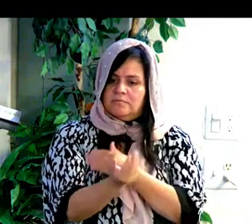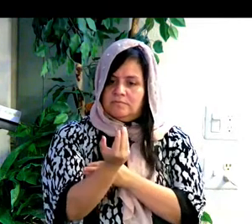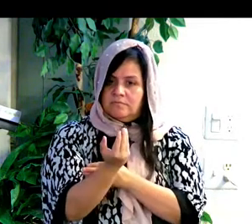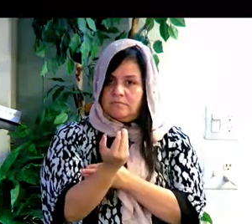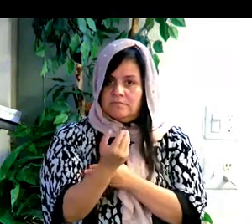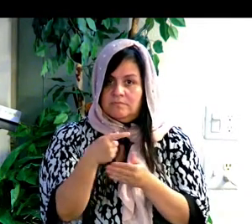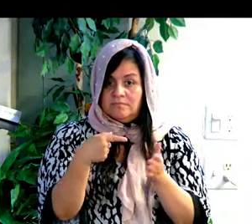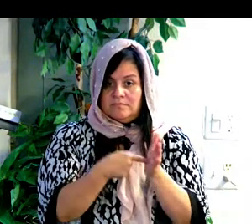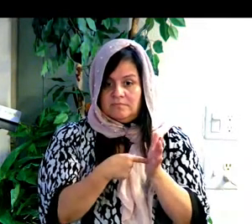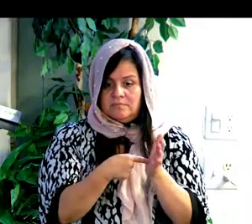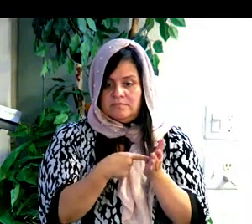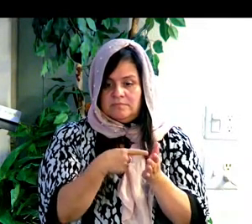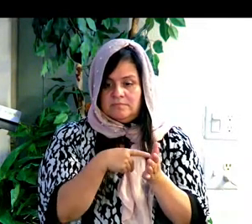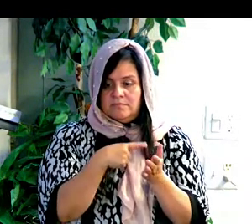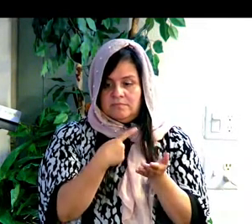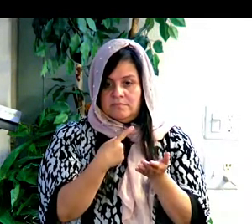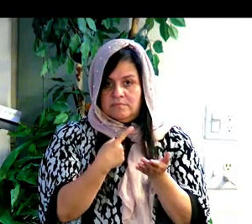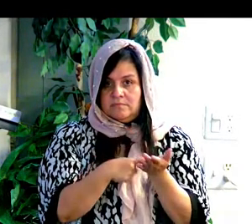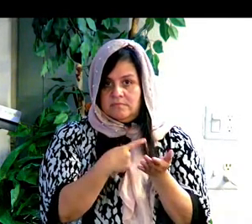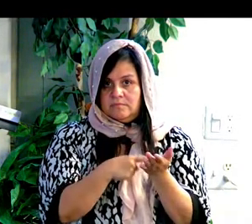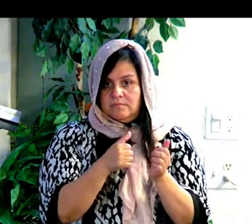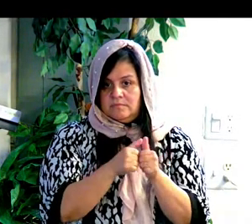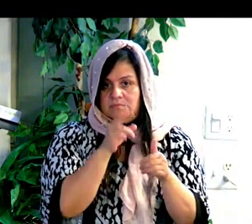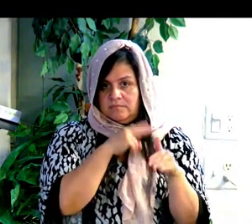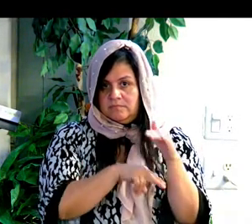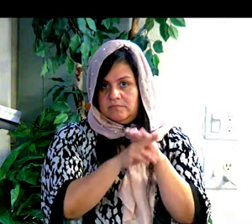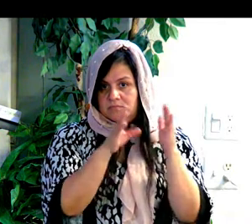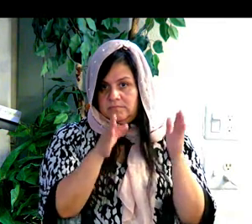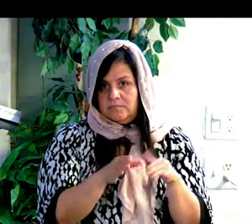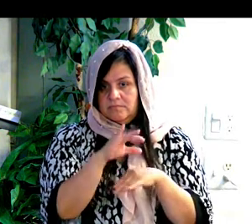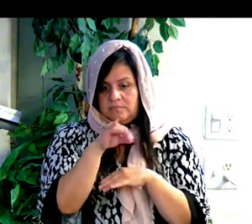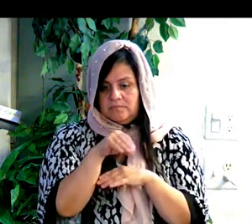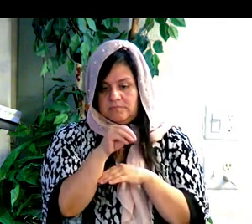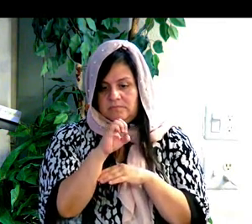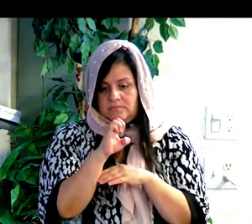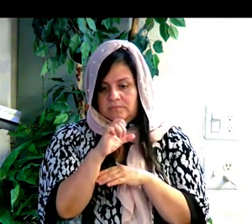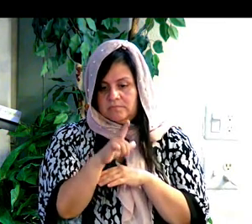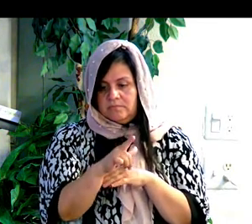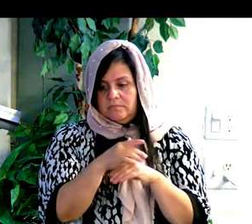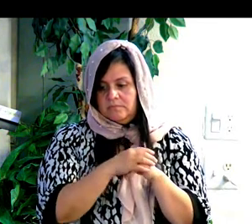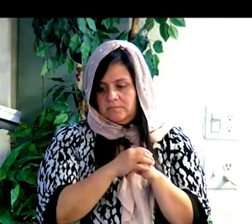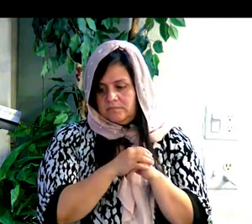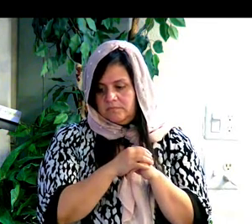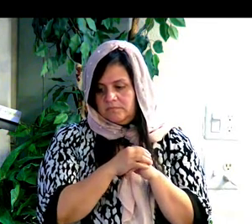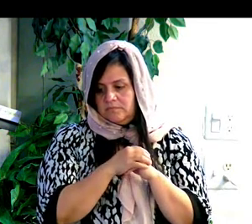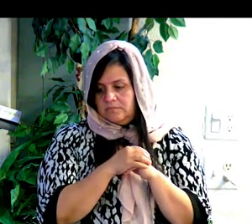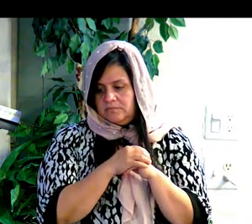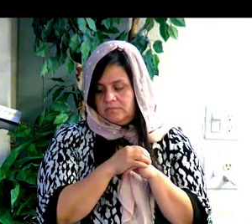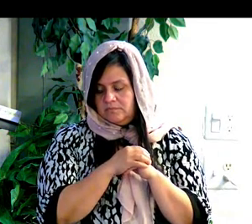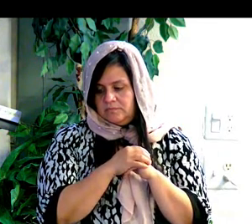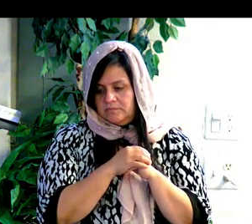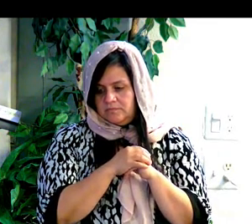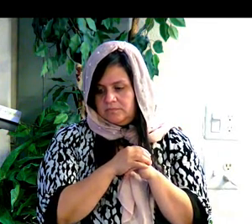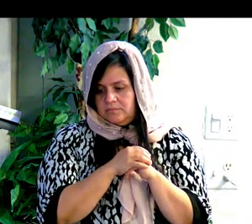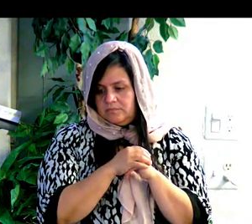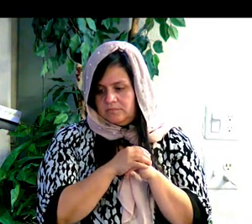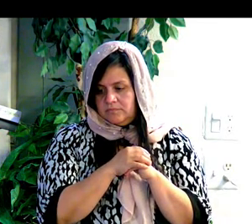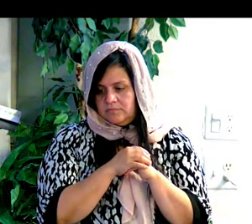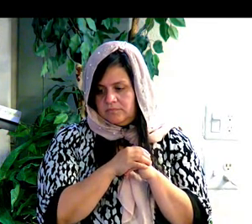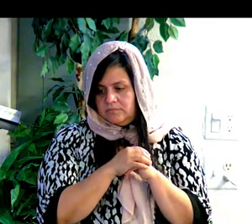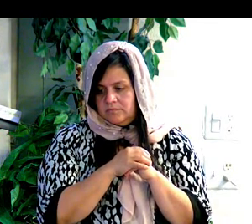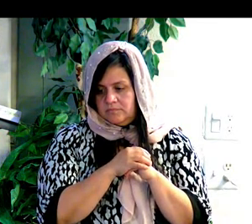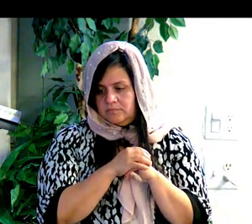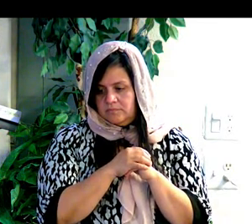the prophet Joel. 15, 16. ¿Por qué estos no están borrachos como vosotros se